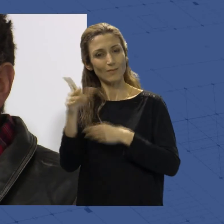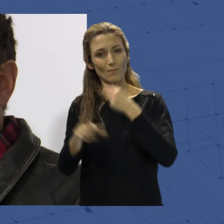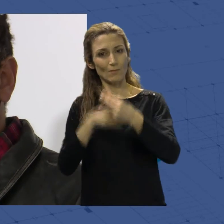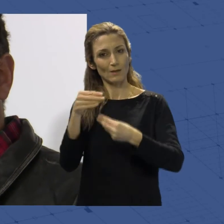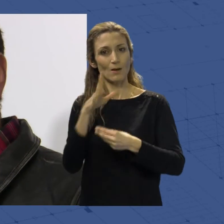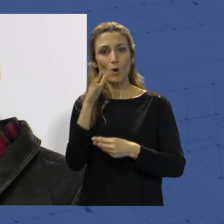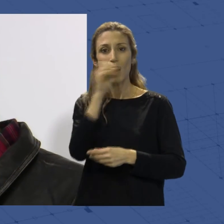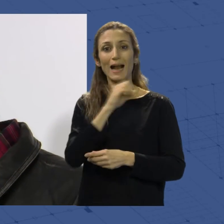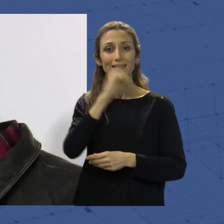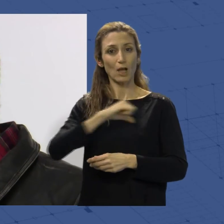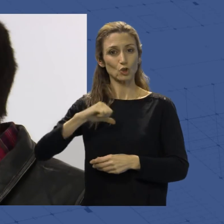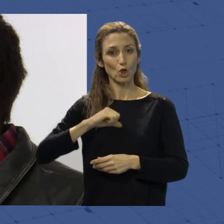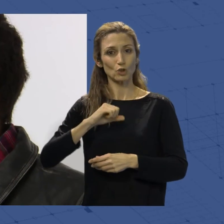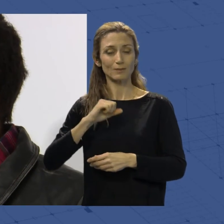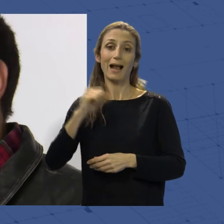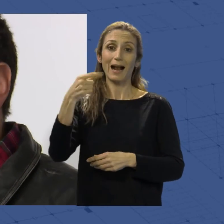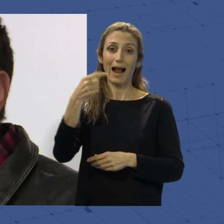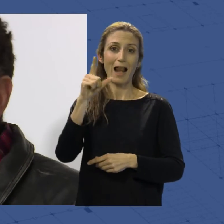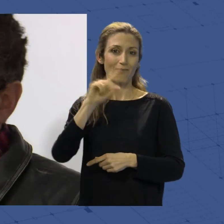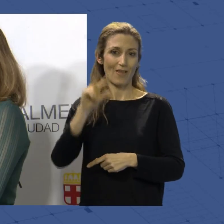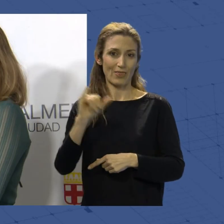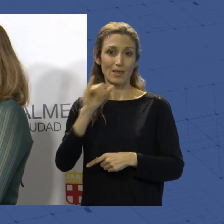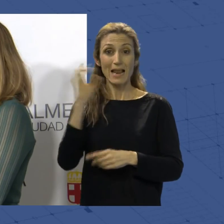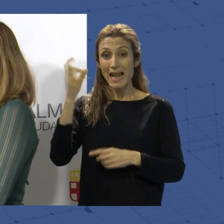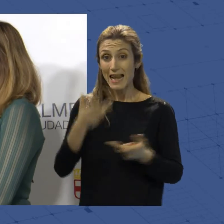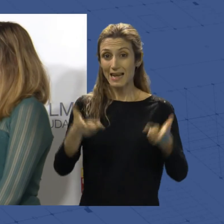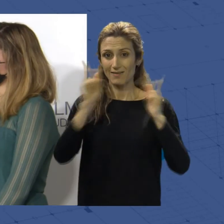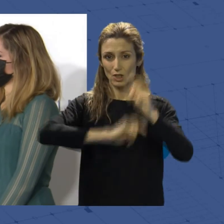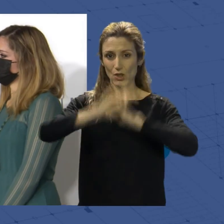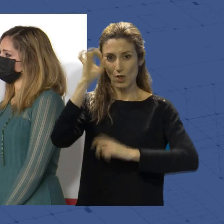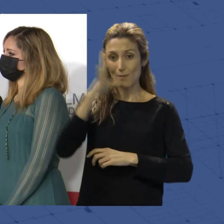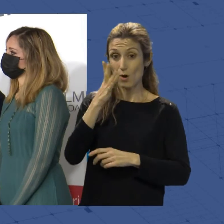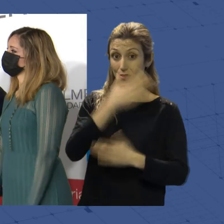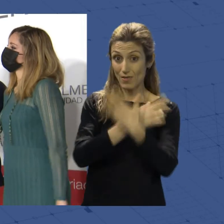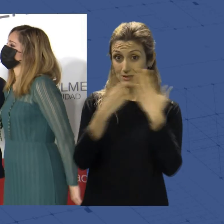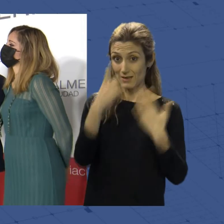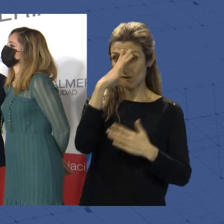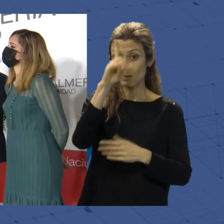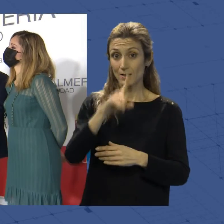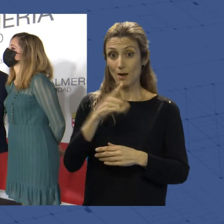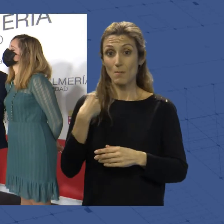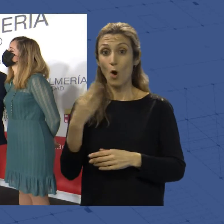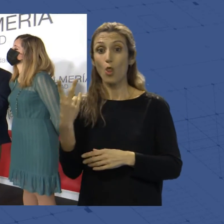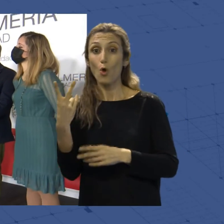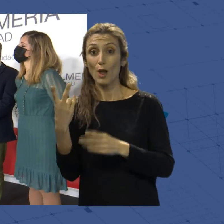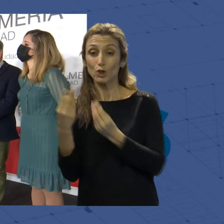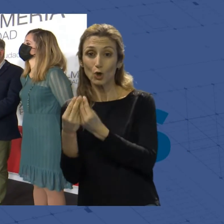cantautor Antonio Álvarez con su disco Libre Asociación de Ideas actuará el 16 de febrero y el dueto en clave de soul, integrado por la